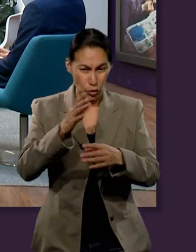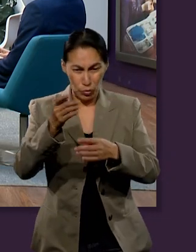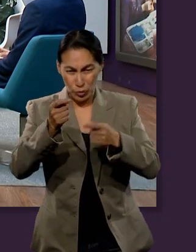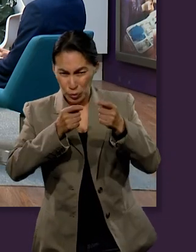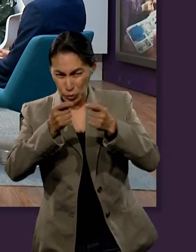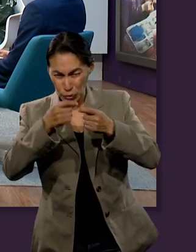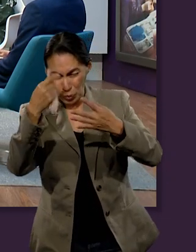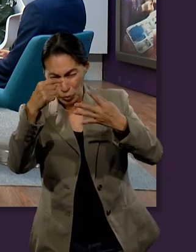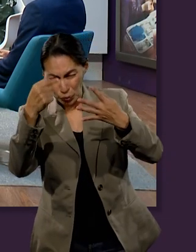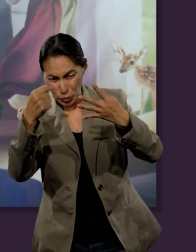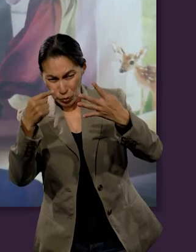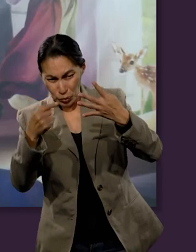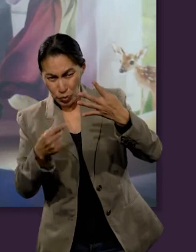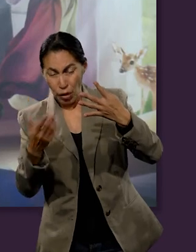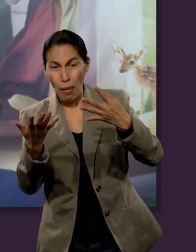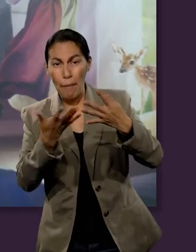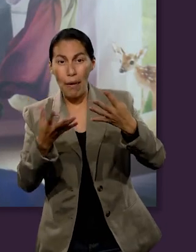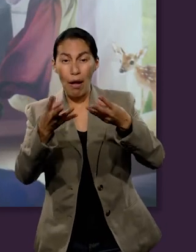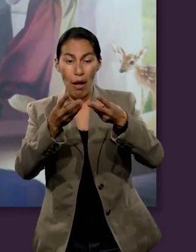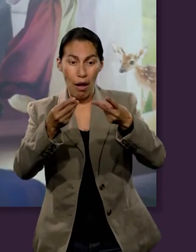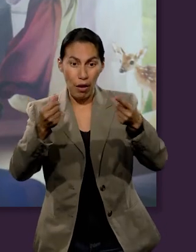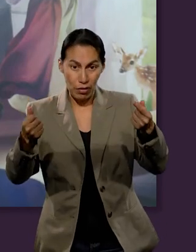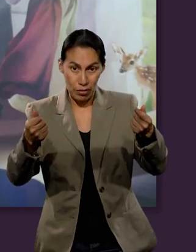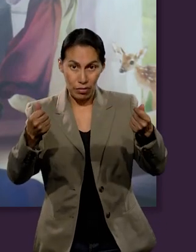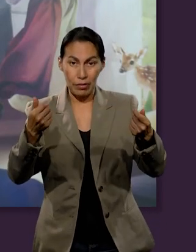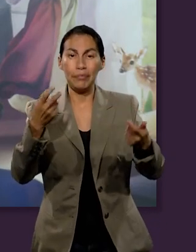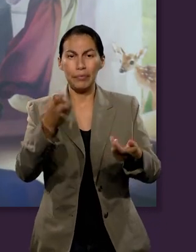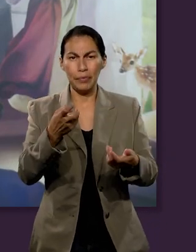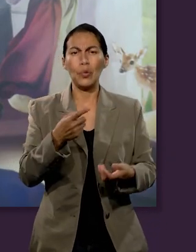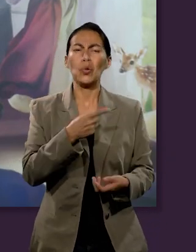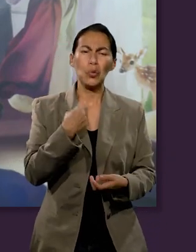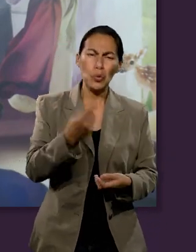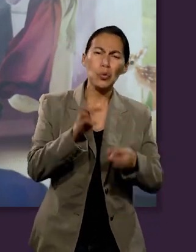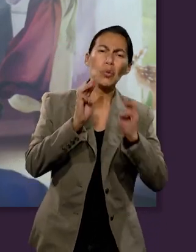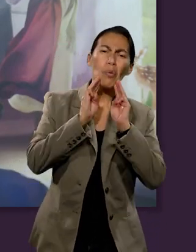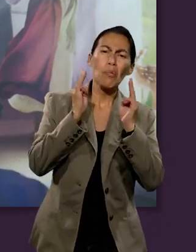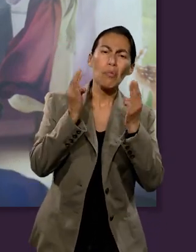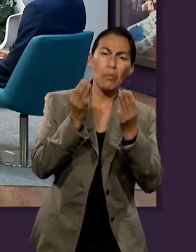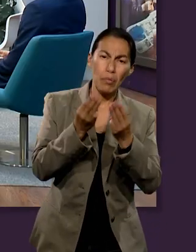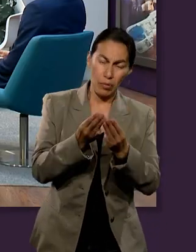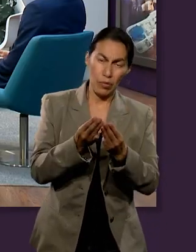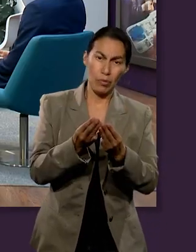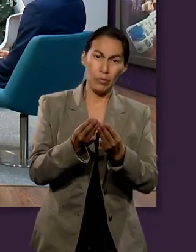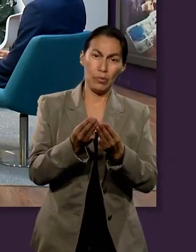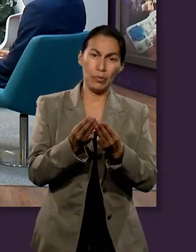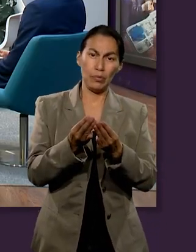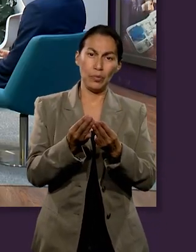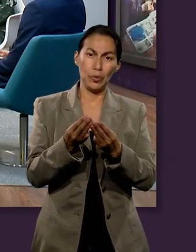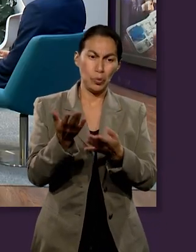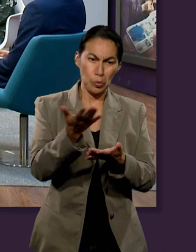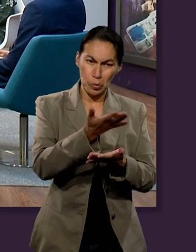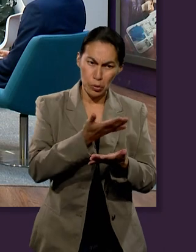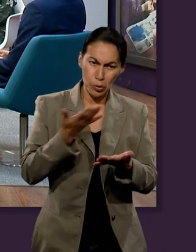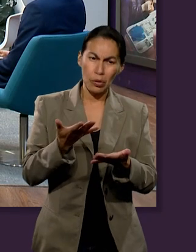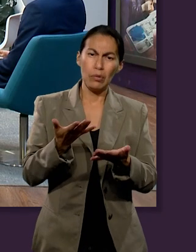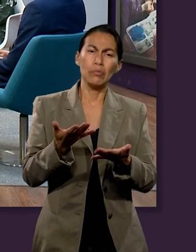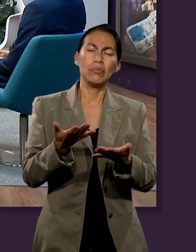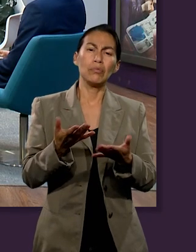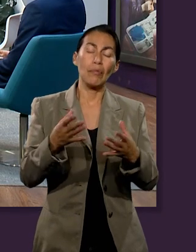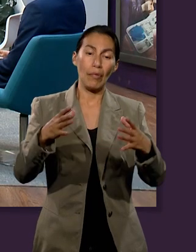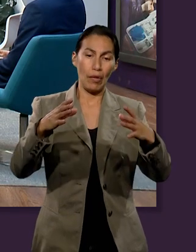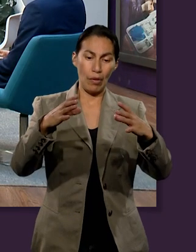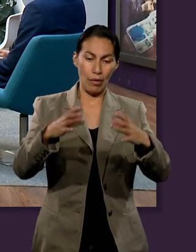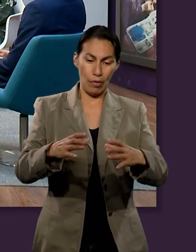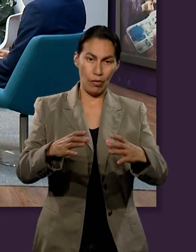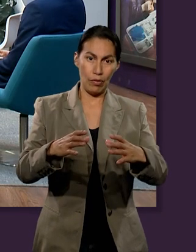preparado para la administración de estos recursos, pero nosotros como miembros, la forma directa en que nos relacionamos con el sistema es